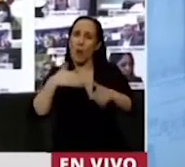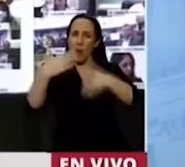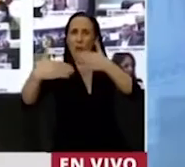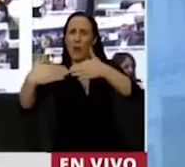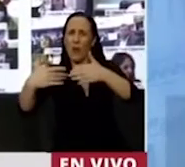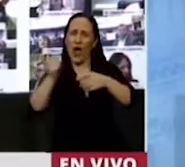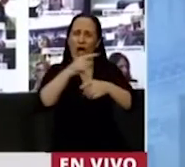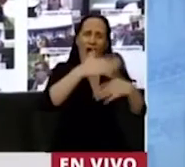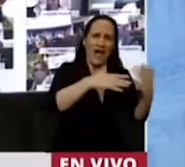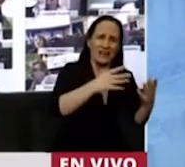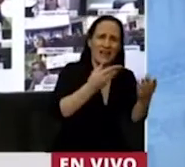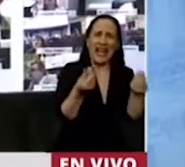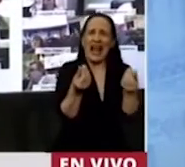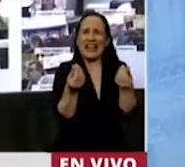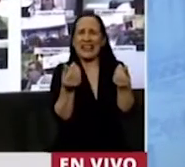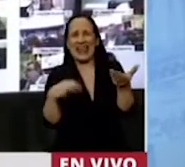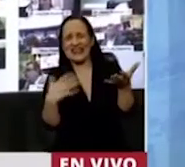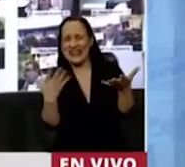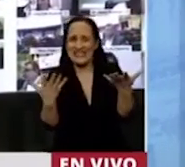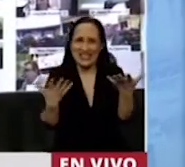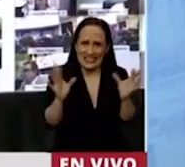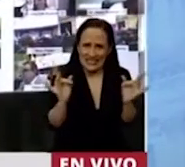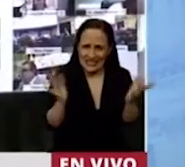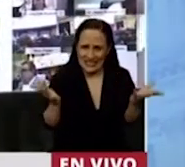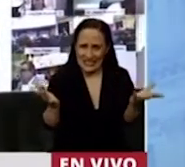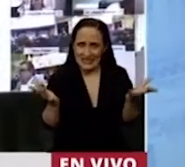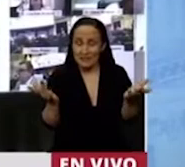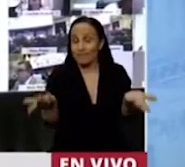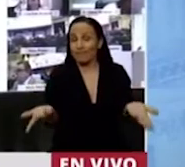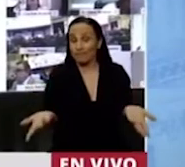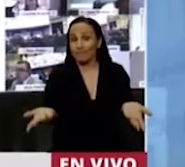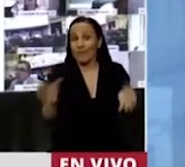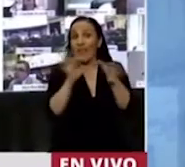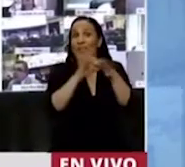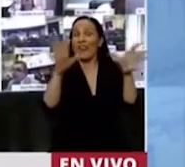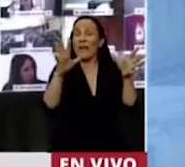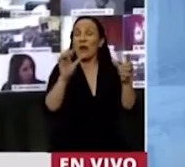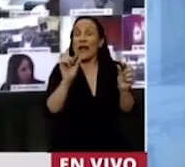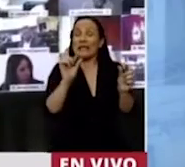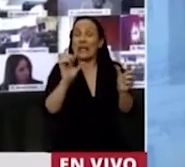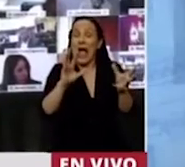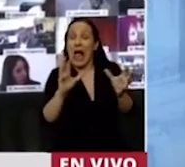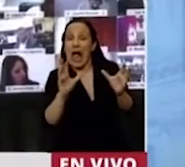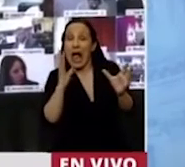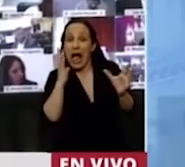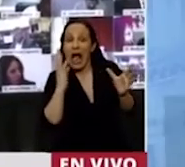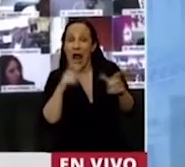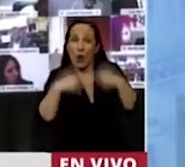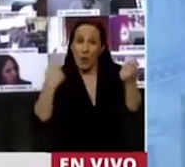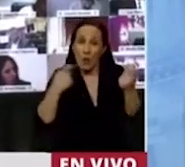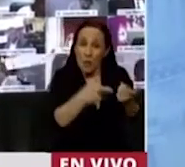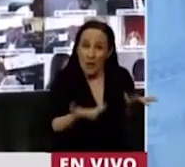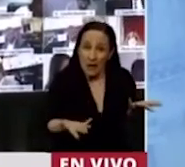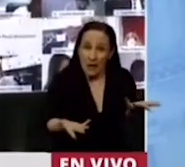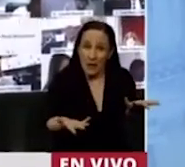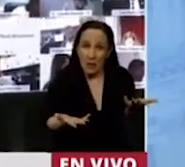fueron perdiendo calidad. Y la democracia también se ha resentido por no poder